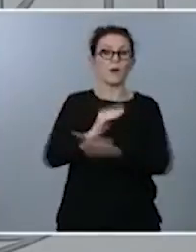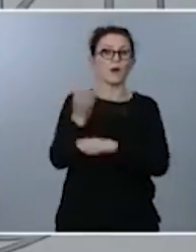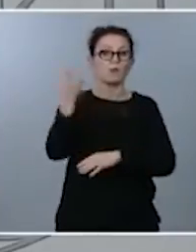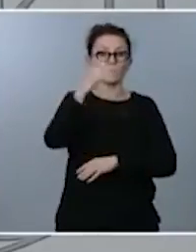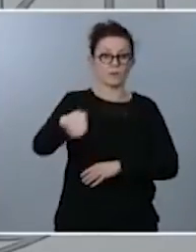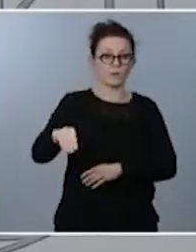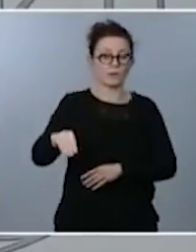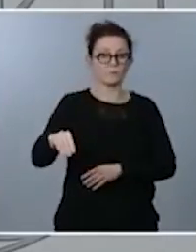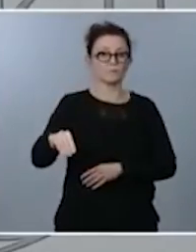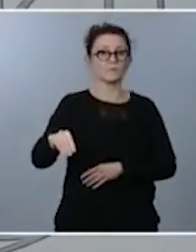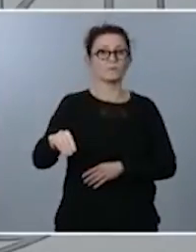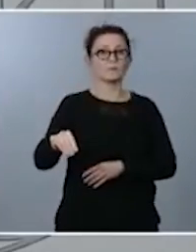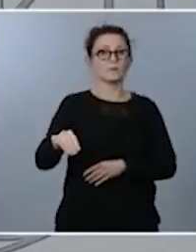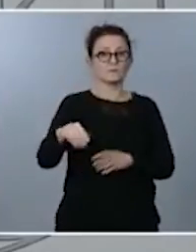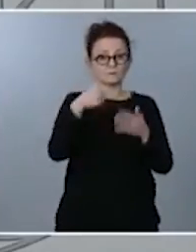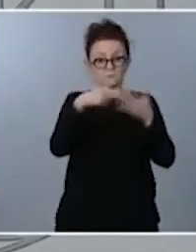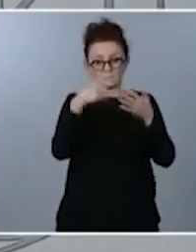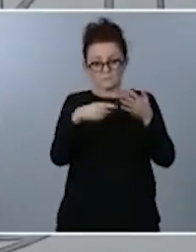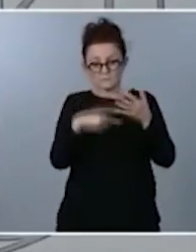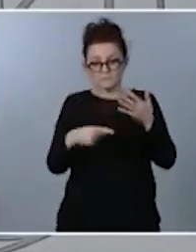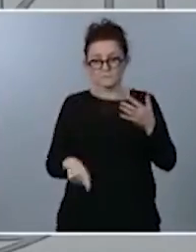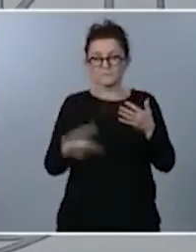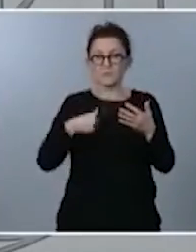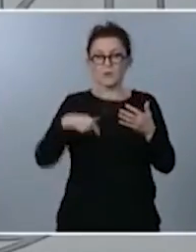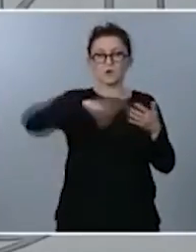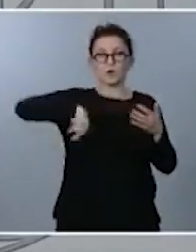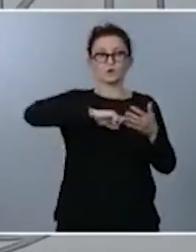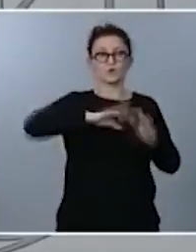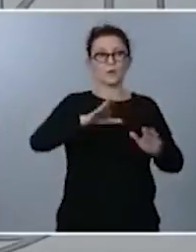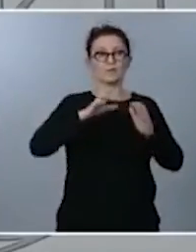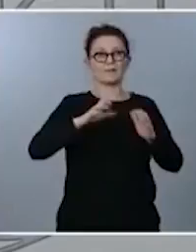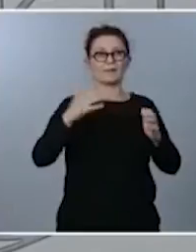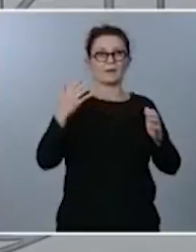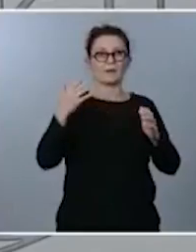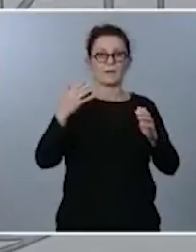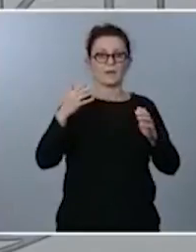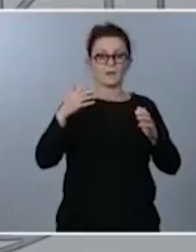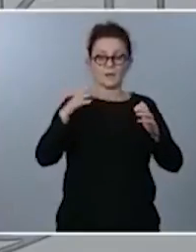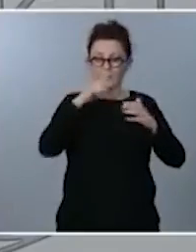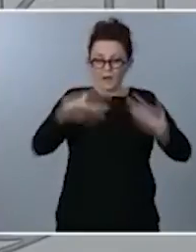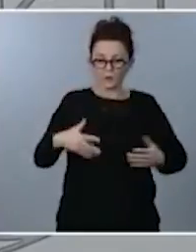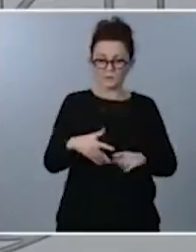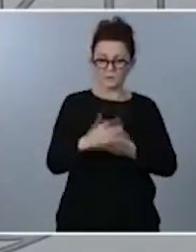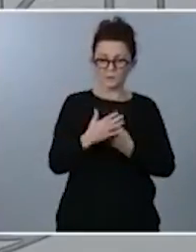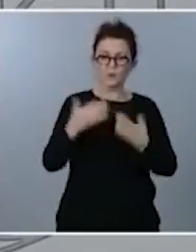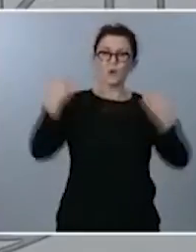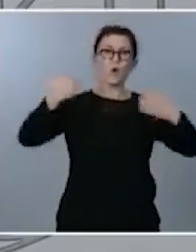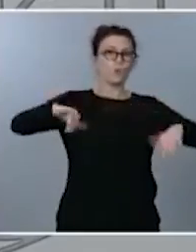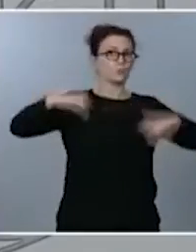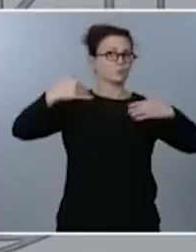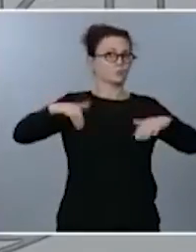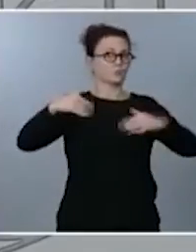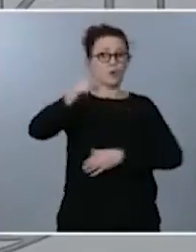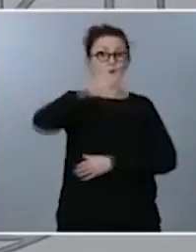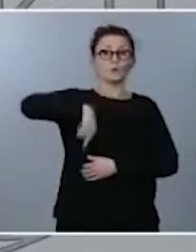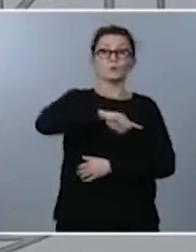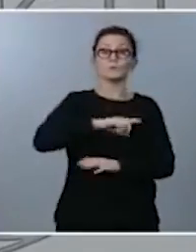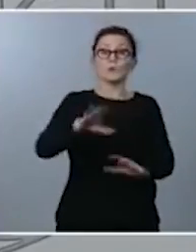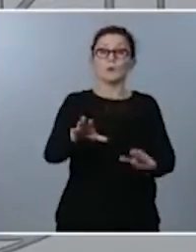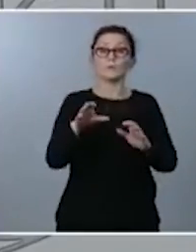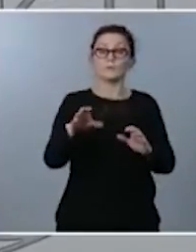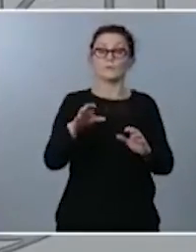eso yo creo que el aprendizaje ha sido tremendo algo que todos hemos aprendido durante la pandemia es que tenemos que revisar